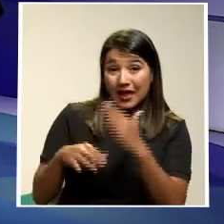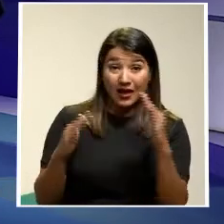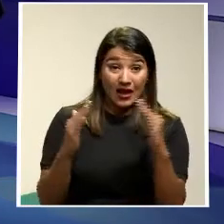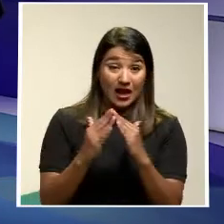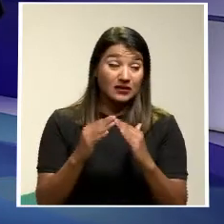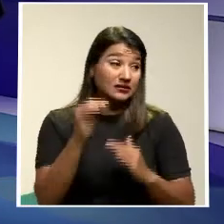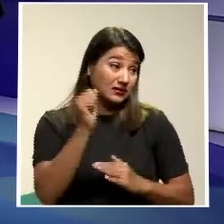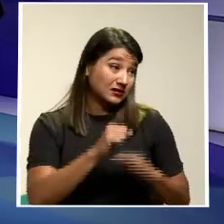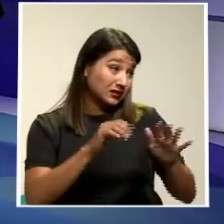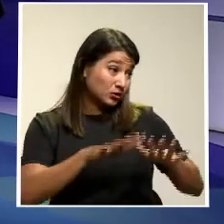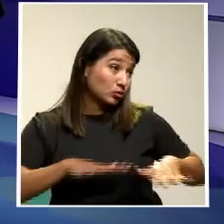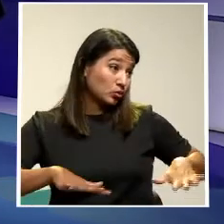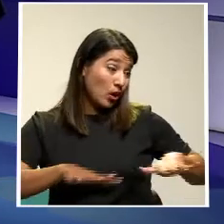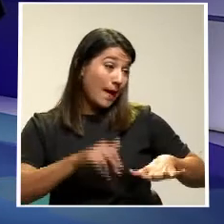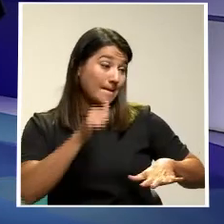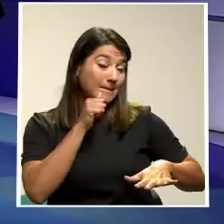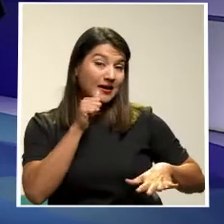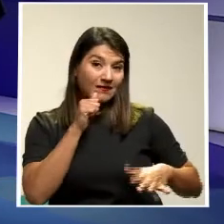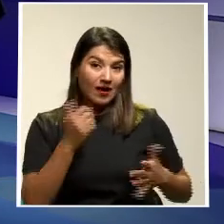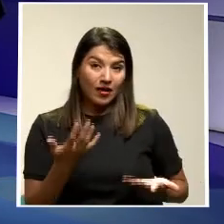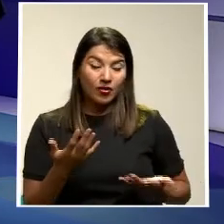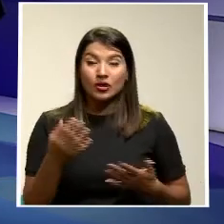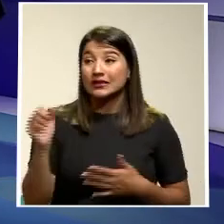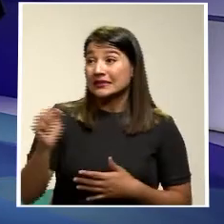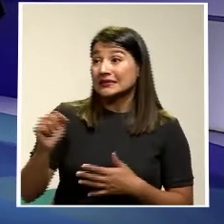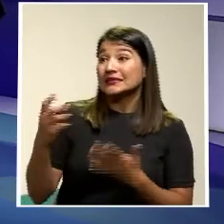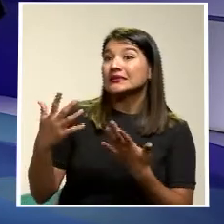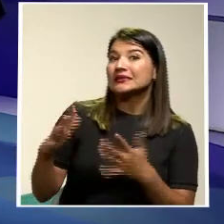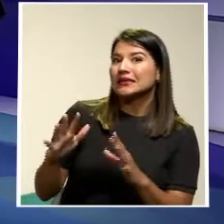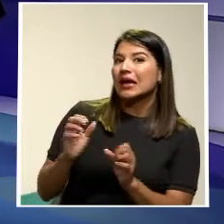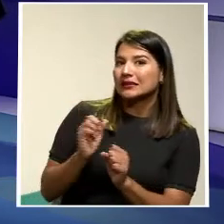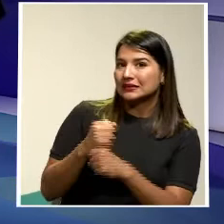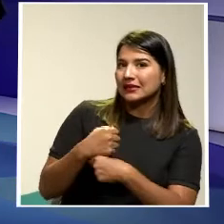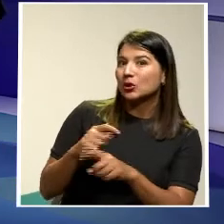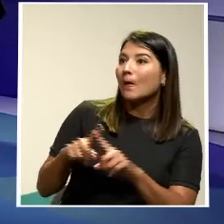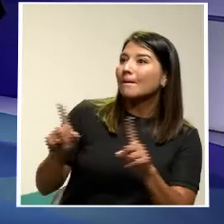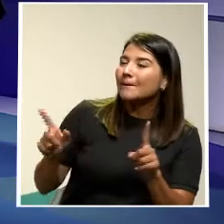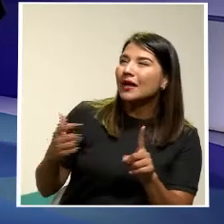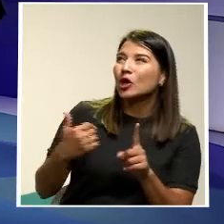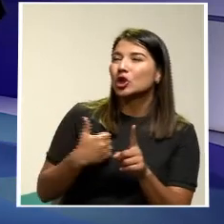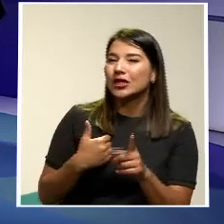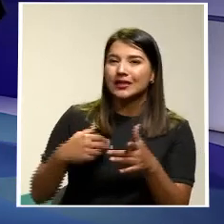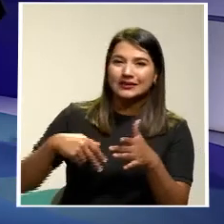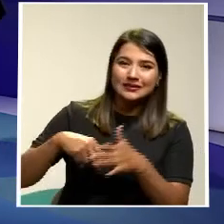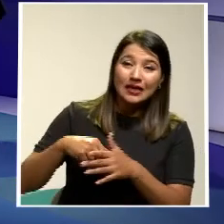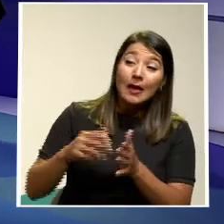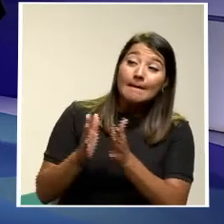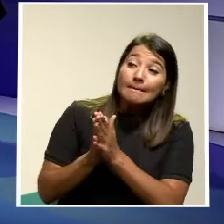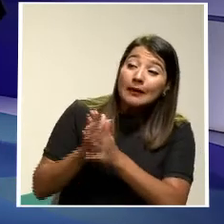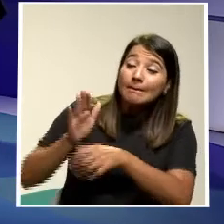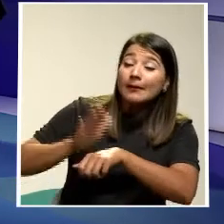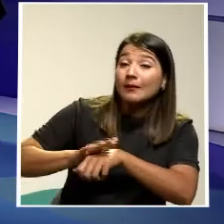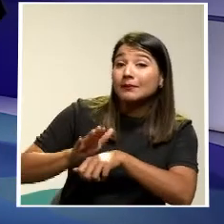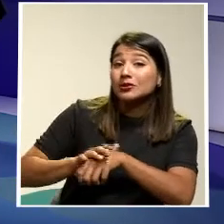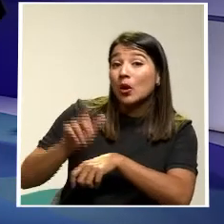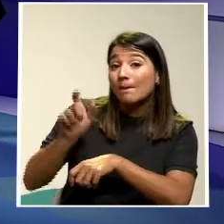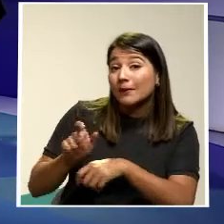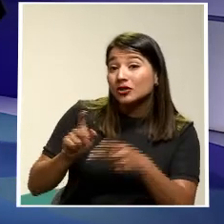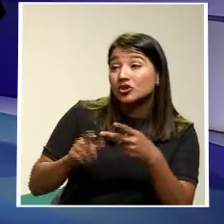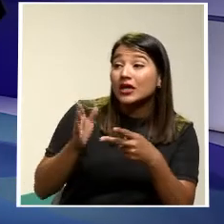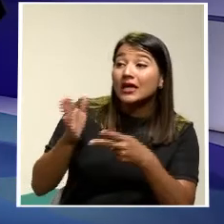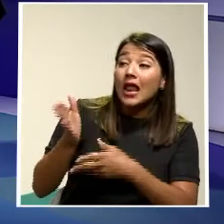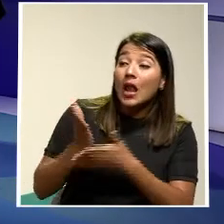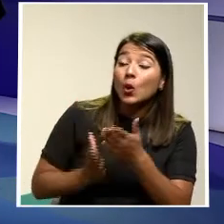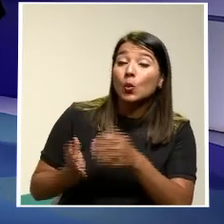Completamente privado Que de hecho Ya se han realizado Pero sí Tiene sus bemoles O sea Hay que pedirle permiso A la persona Ir a cierta